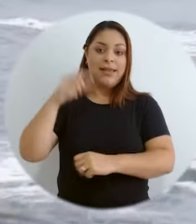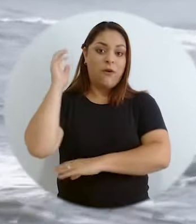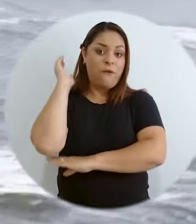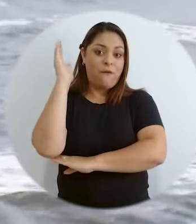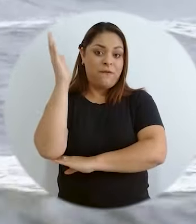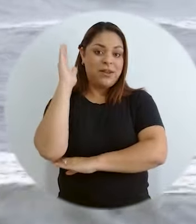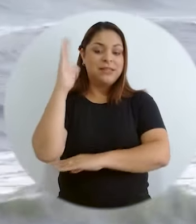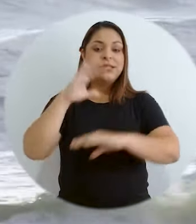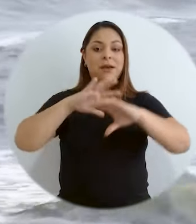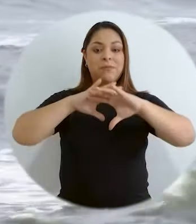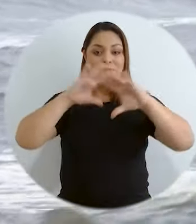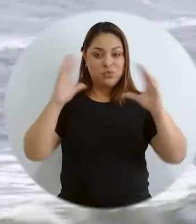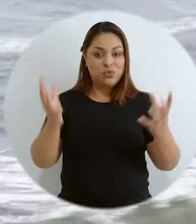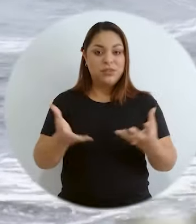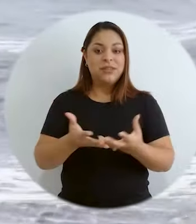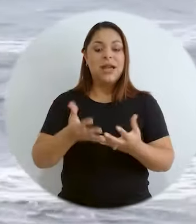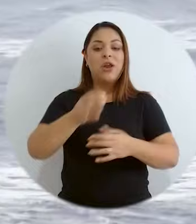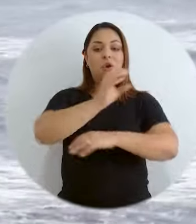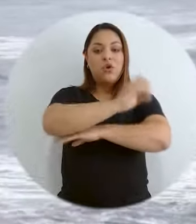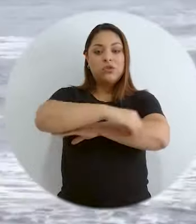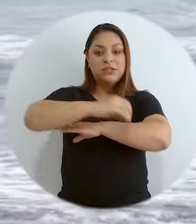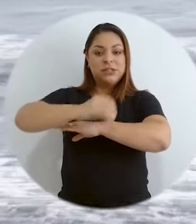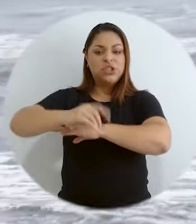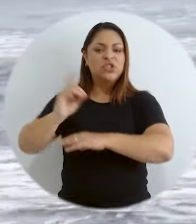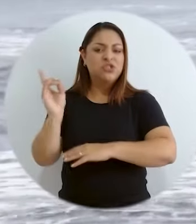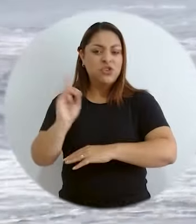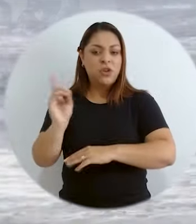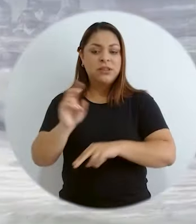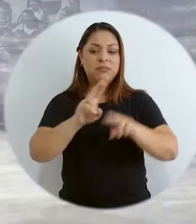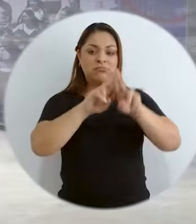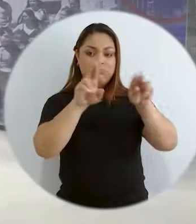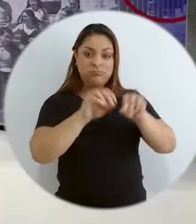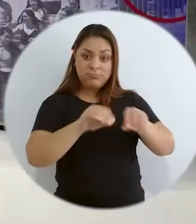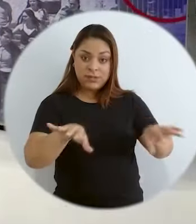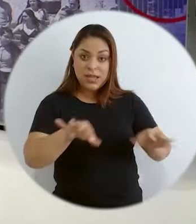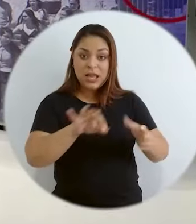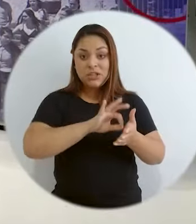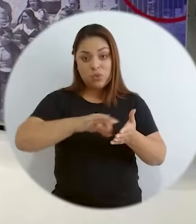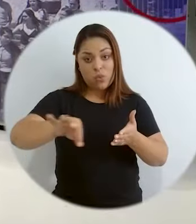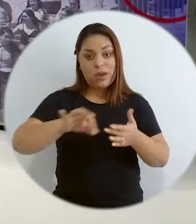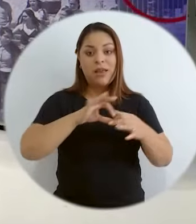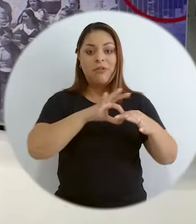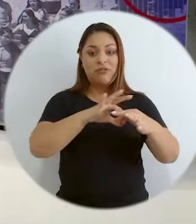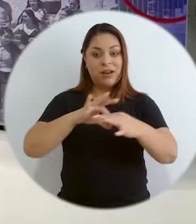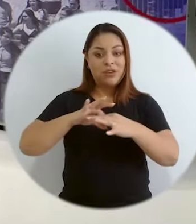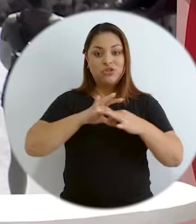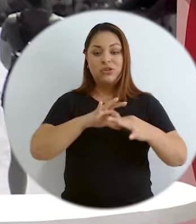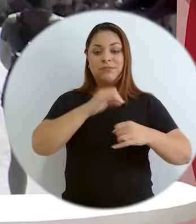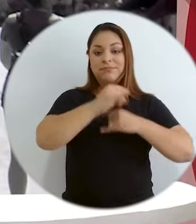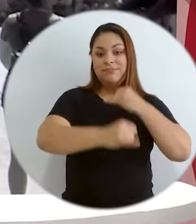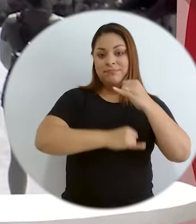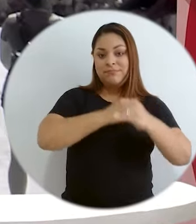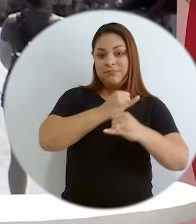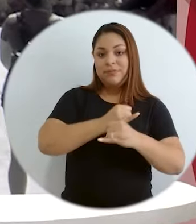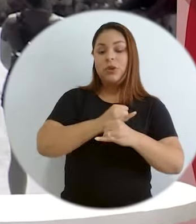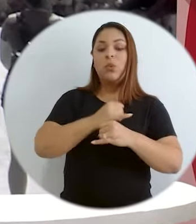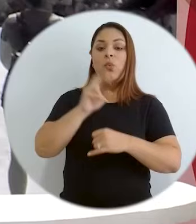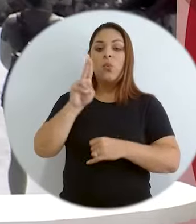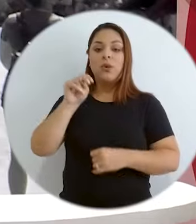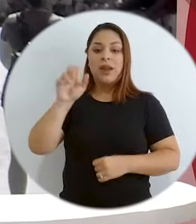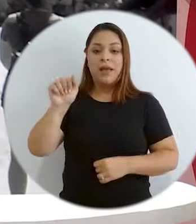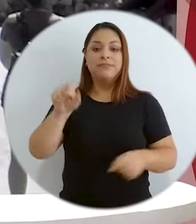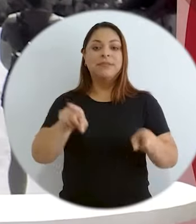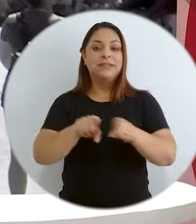realizan y sobre esta conferencia mundial de los océanos tanto en los sitios web de la Escuela de Relaciones